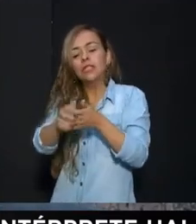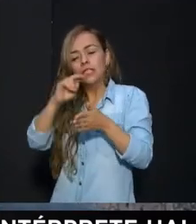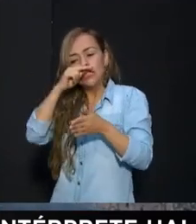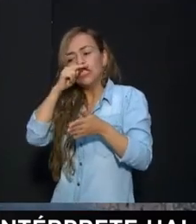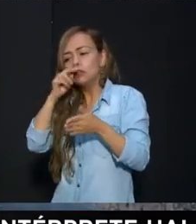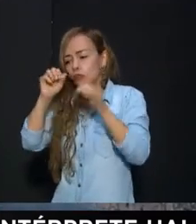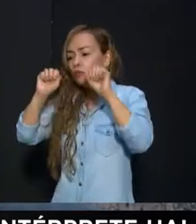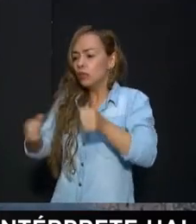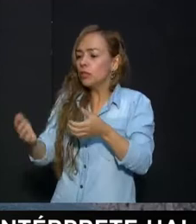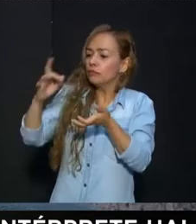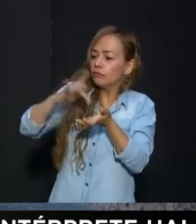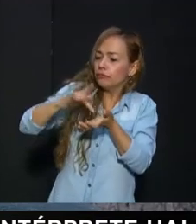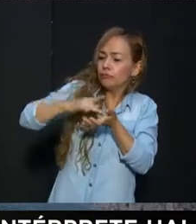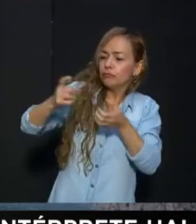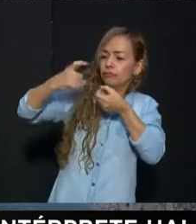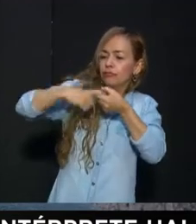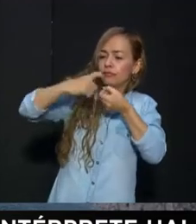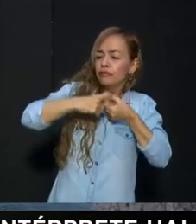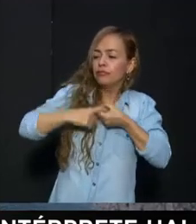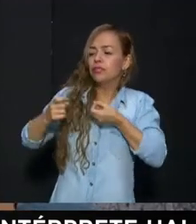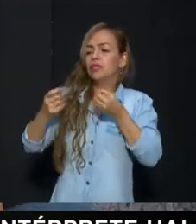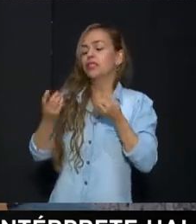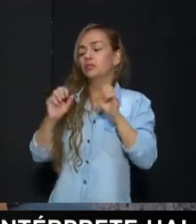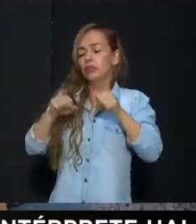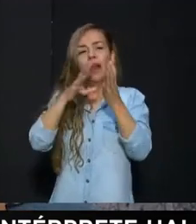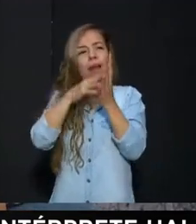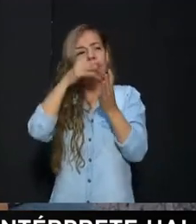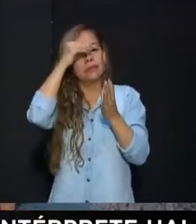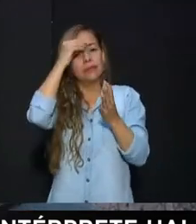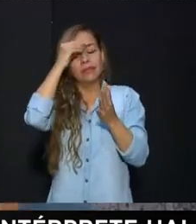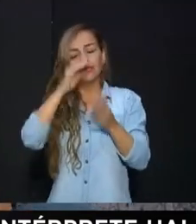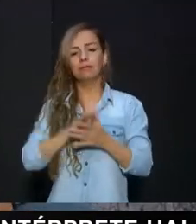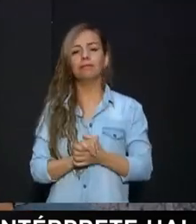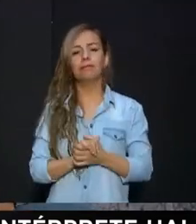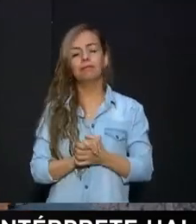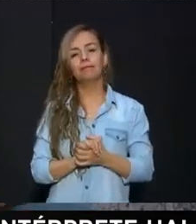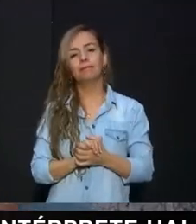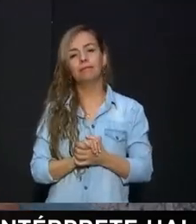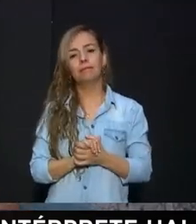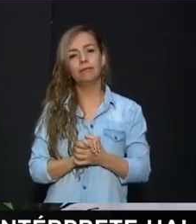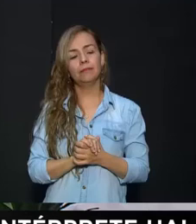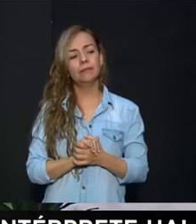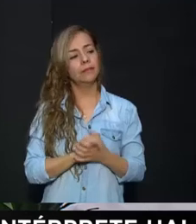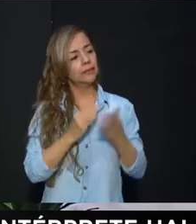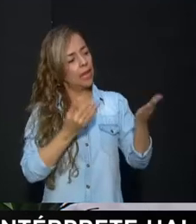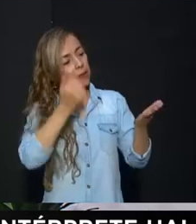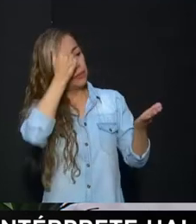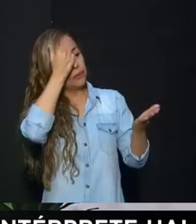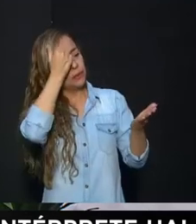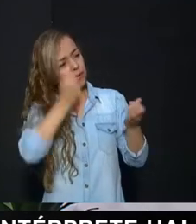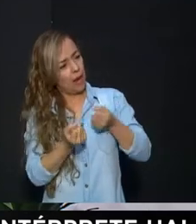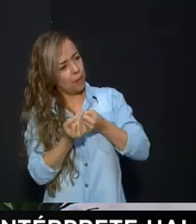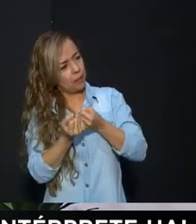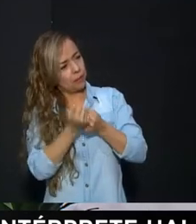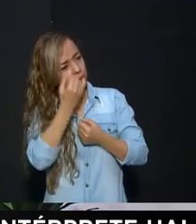niños convivan sanamente Dentro de un establecimiento con educación regular Esa es la verdad Así es Laura, retomando esto que nos